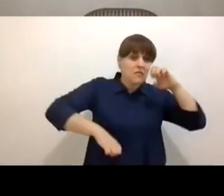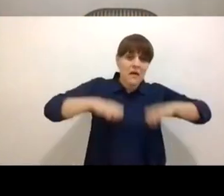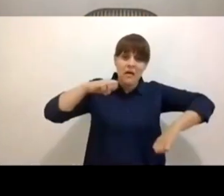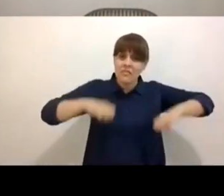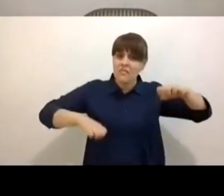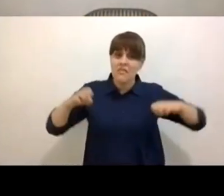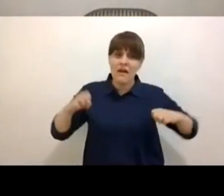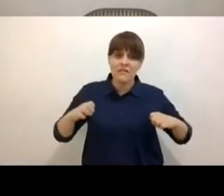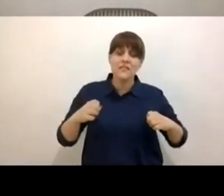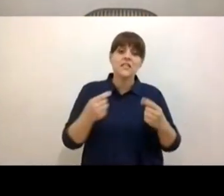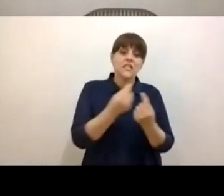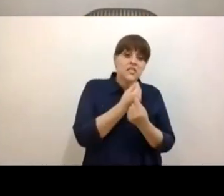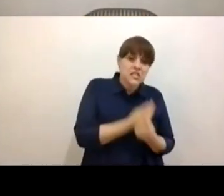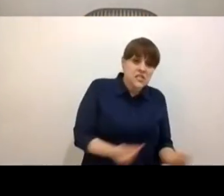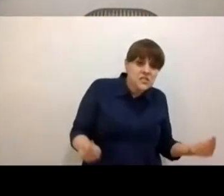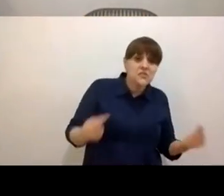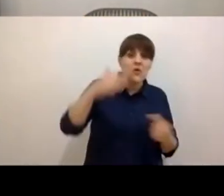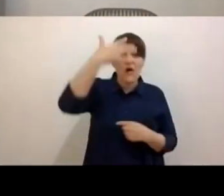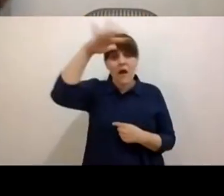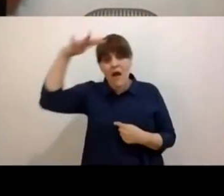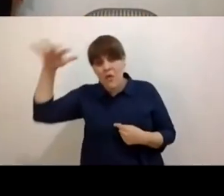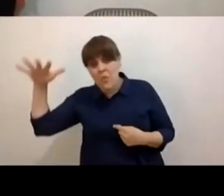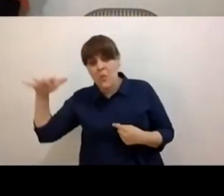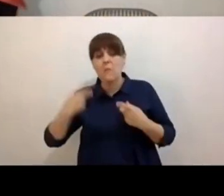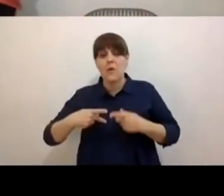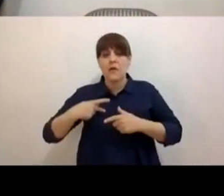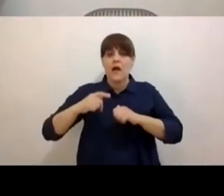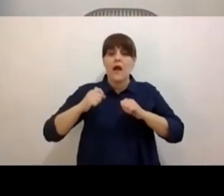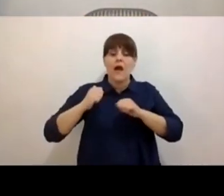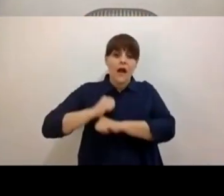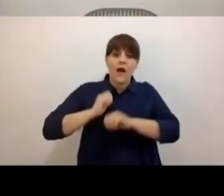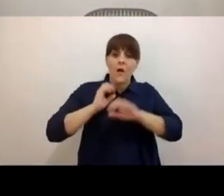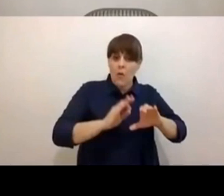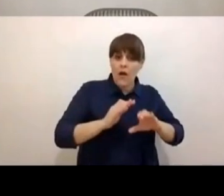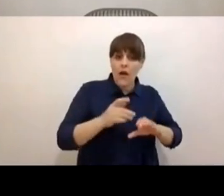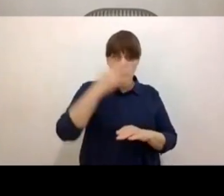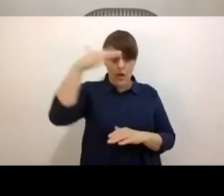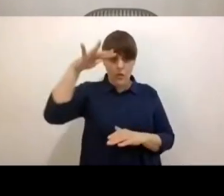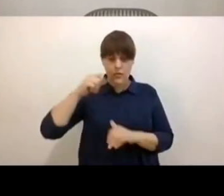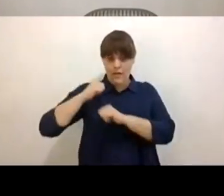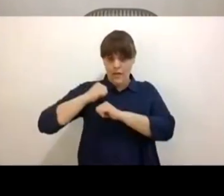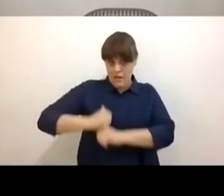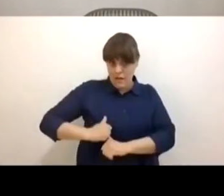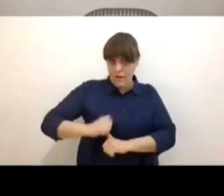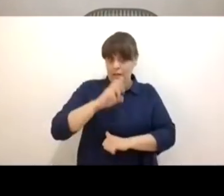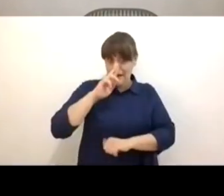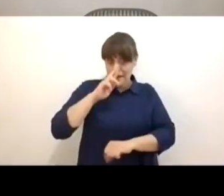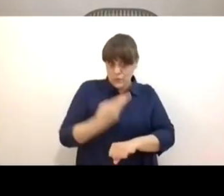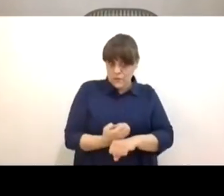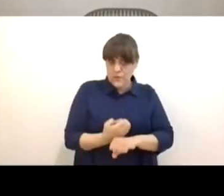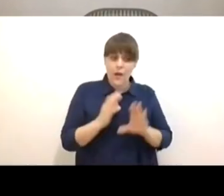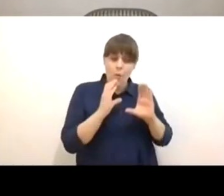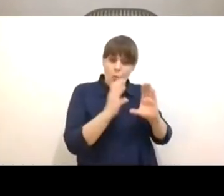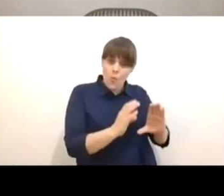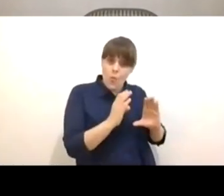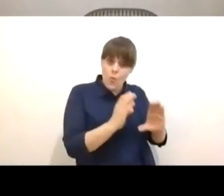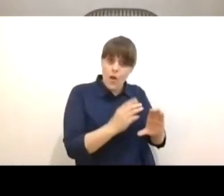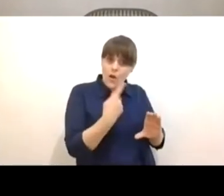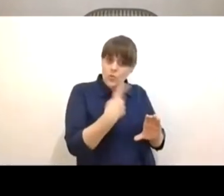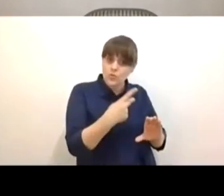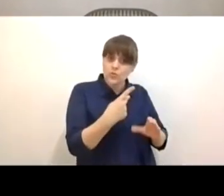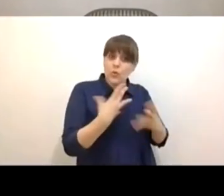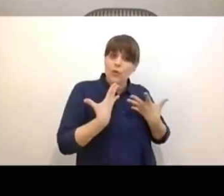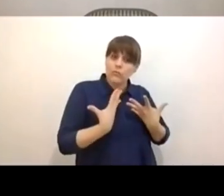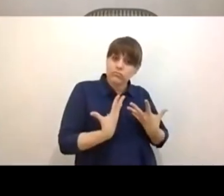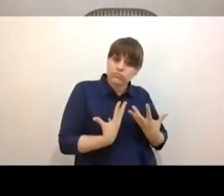Como adultos, cuidadores, acompañar el duelo de los niños, niñas y adolescentes significa reconocer y